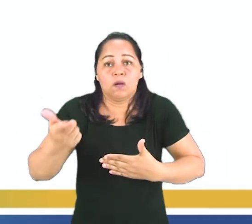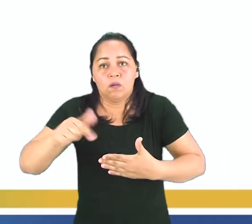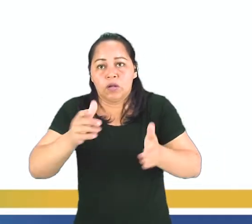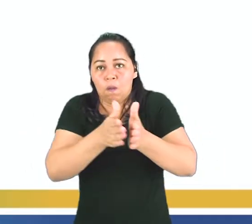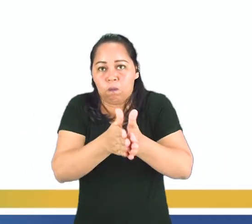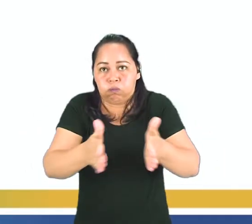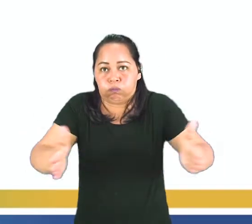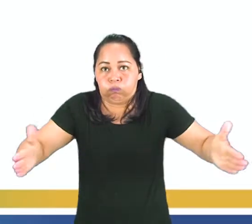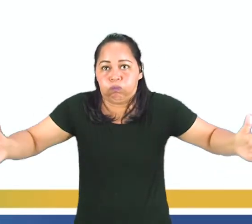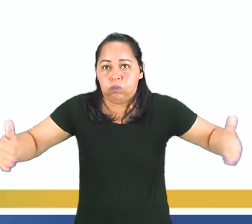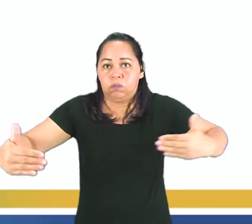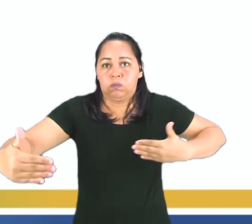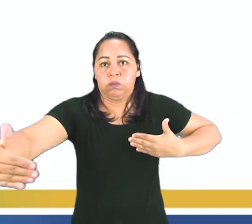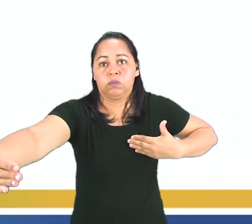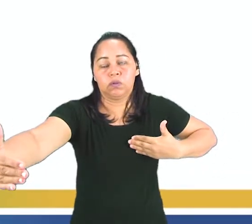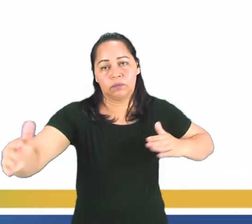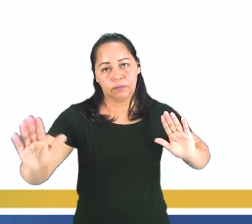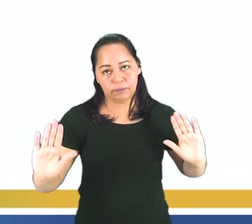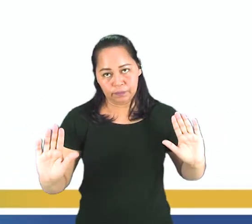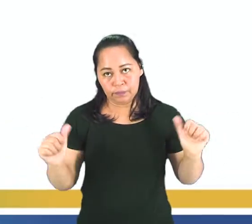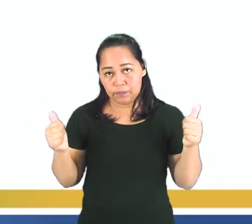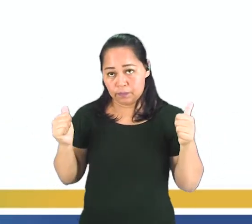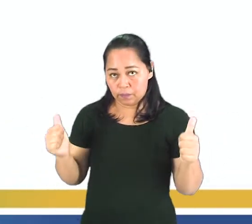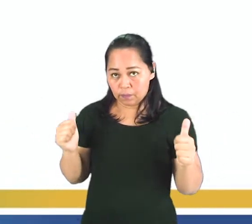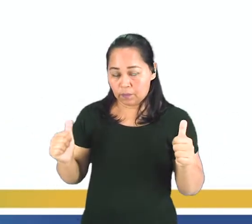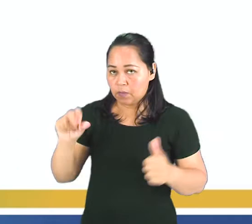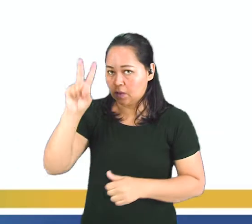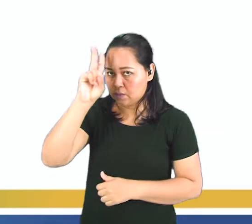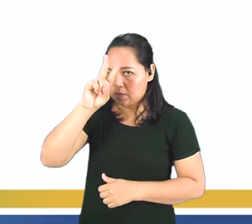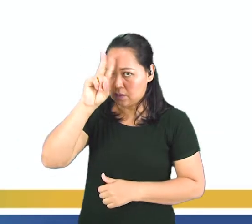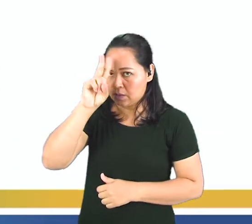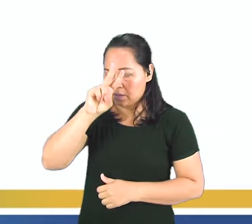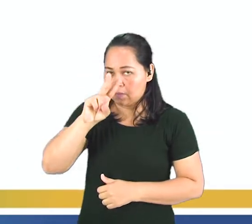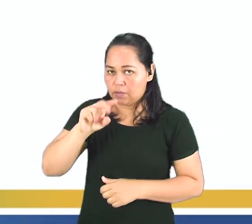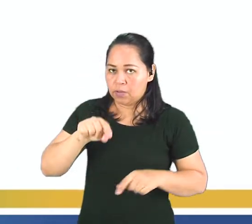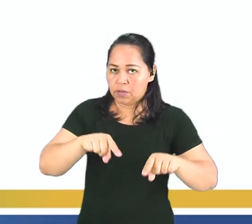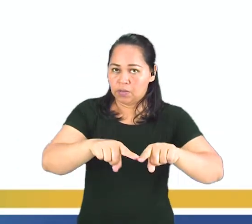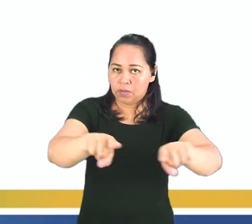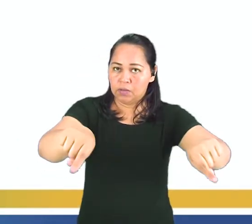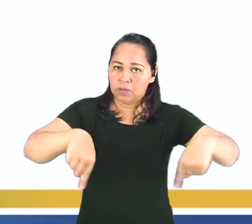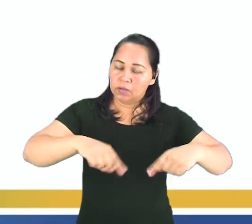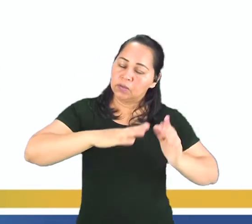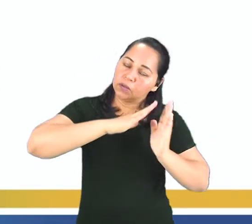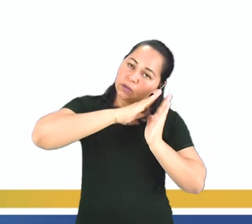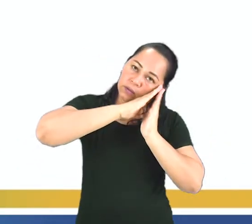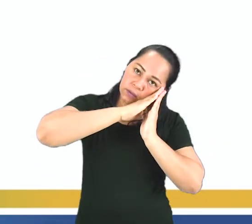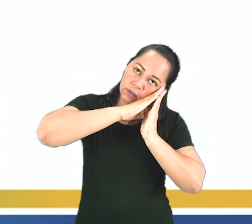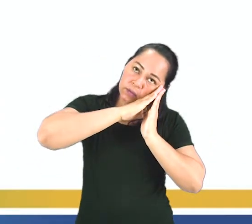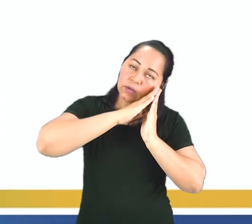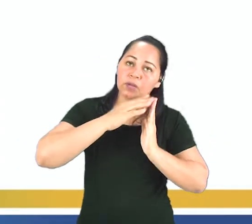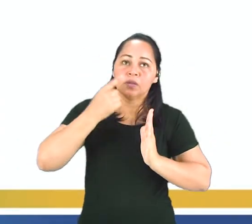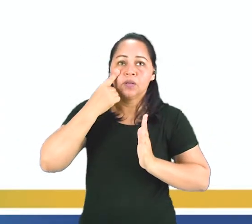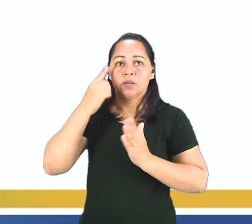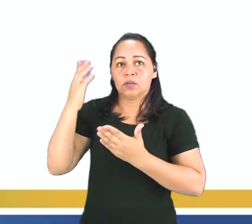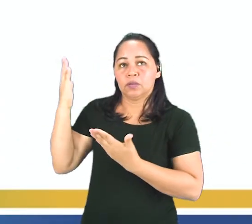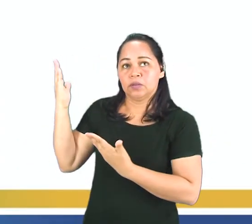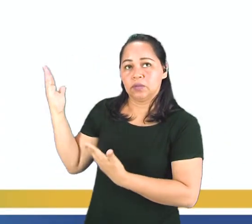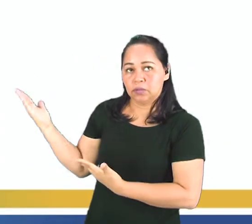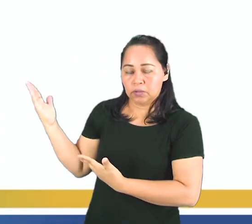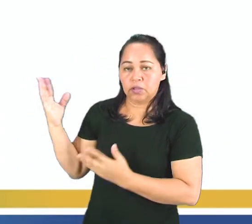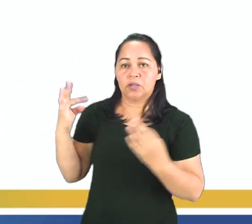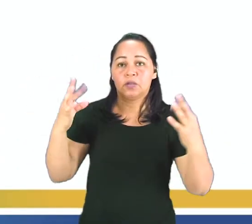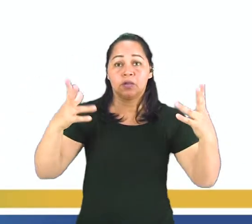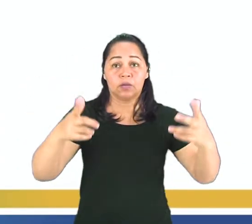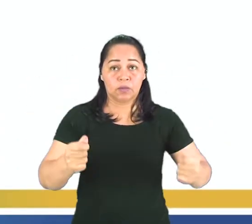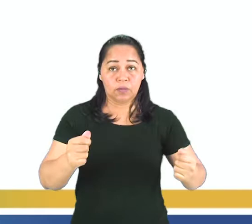tener más partes. ¿Está bien? ¿Se acuerdan del dormitorio? Está bien. El pasillo, el despacho. Todas